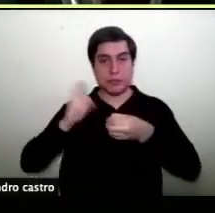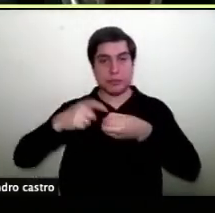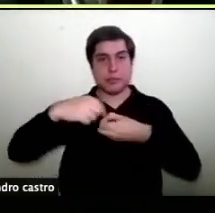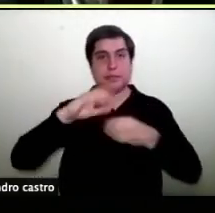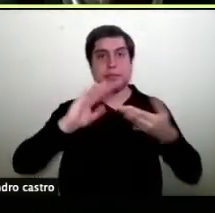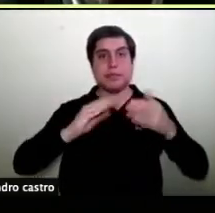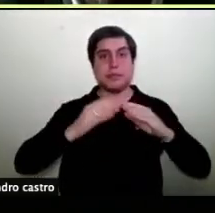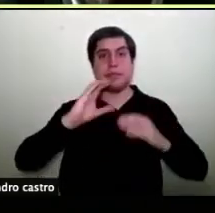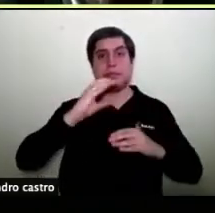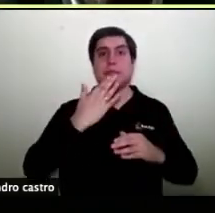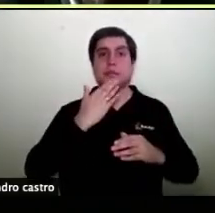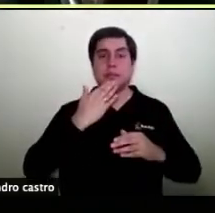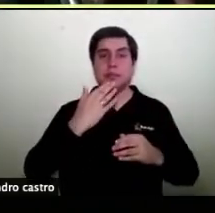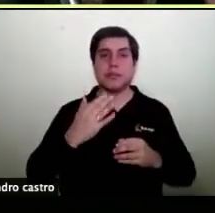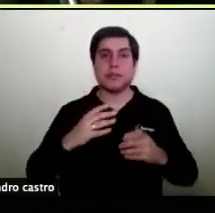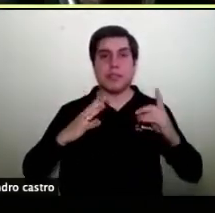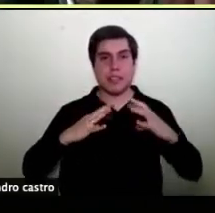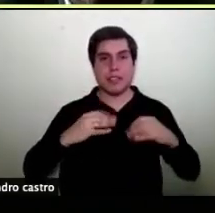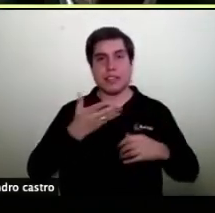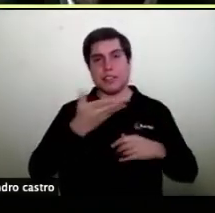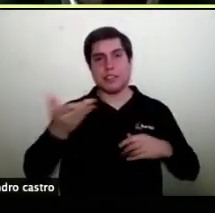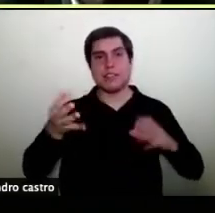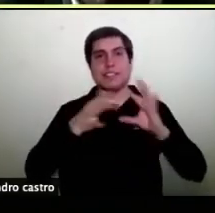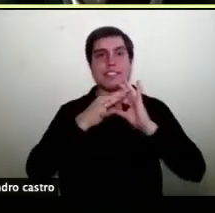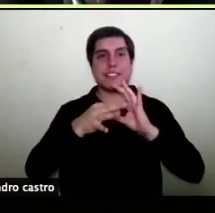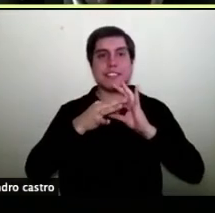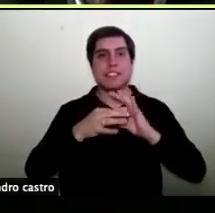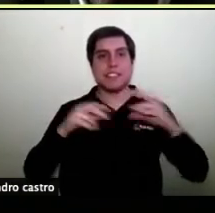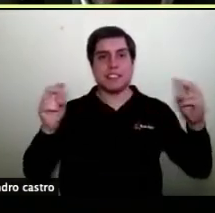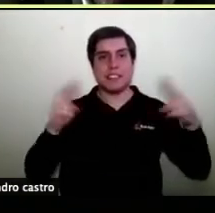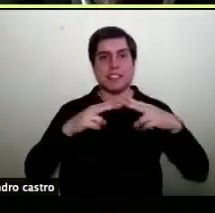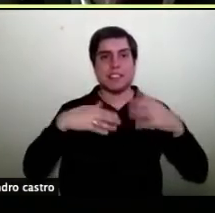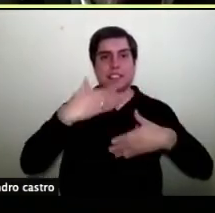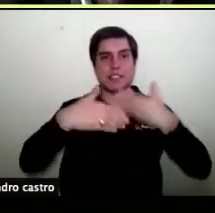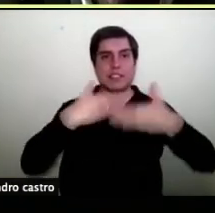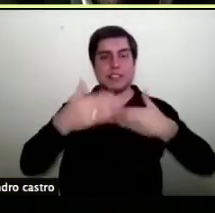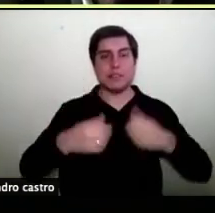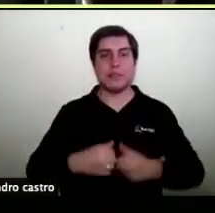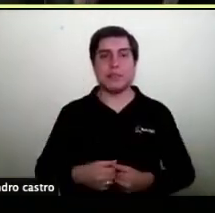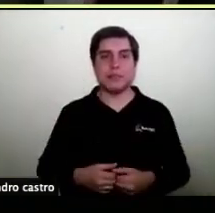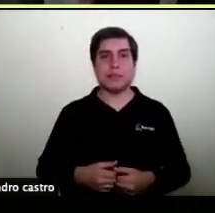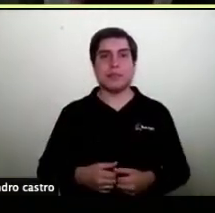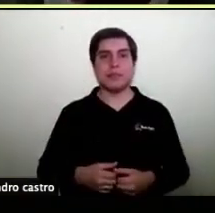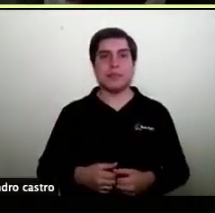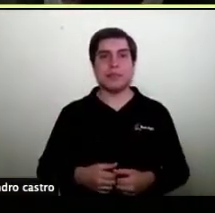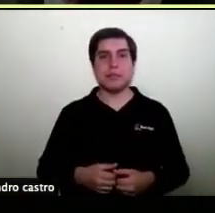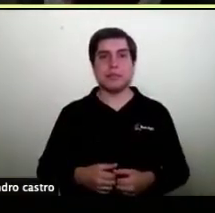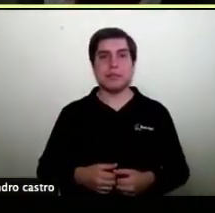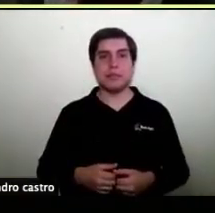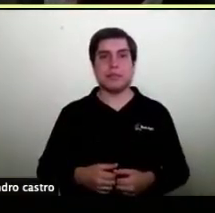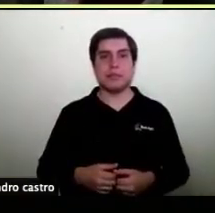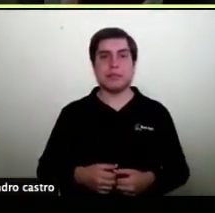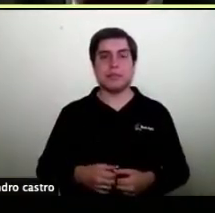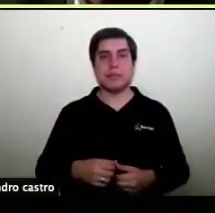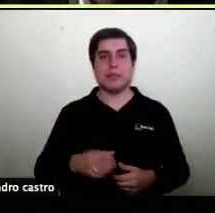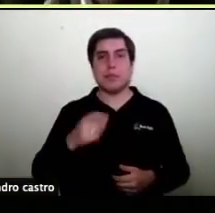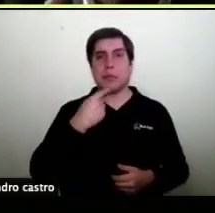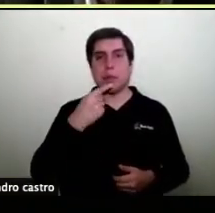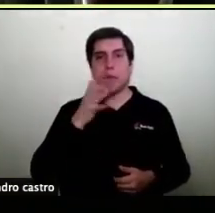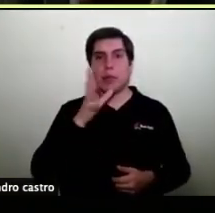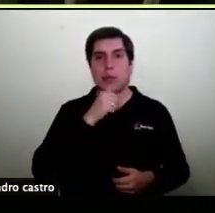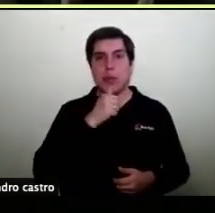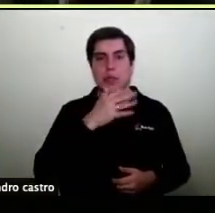sean felices así que muchas gracias a todos y nos estamos viendo en una próxima ocasión y creo que no hay más preguntas así que